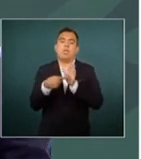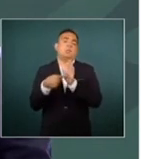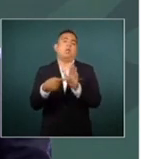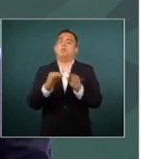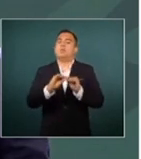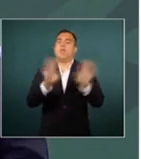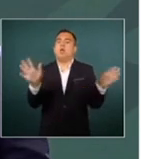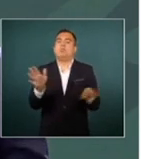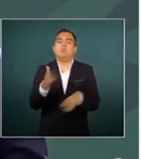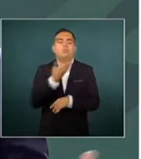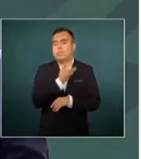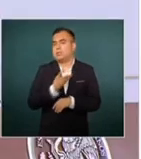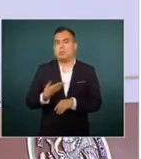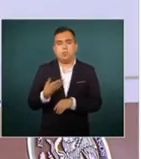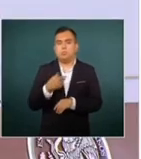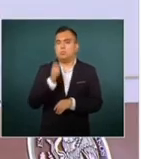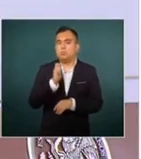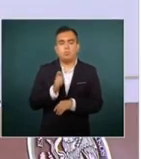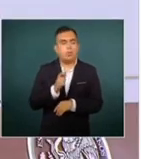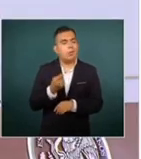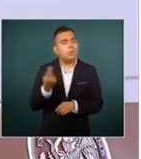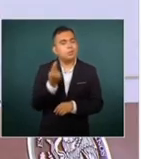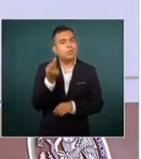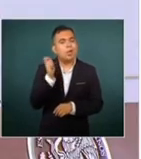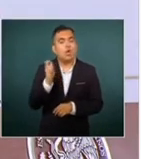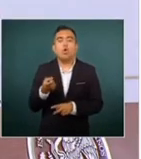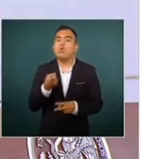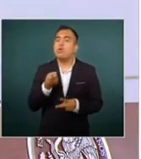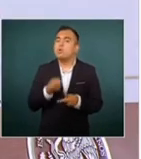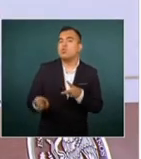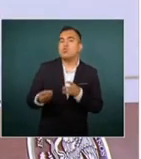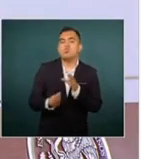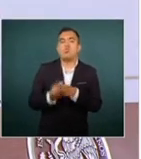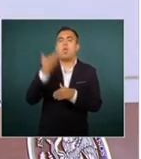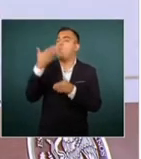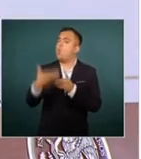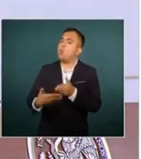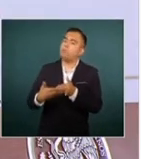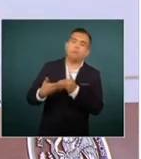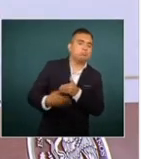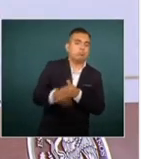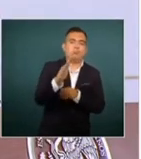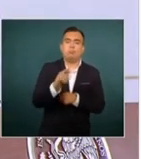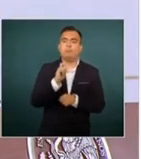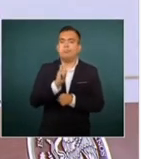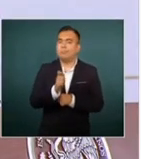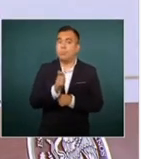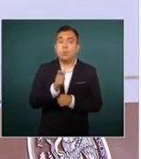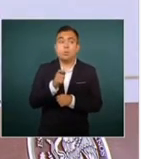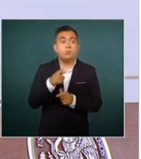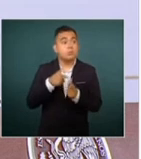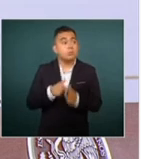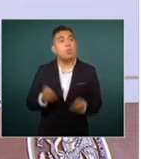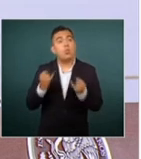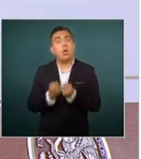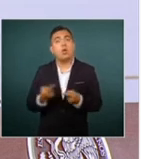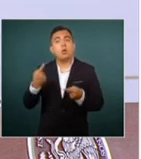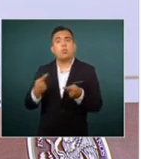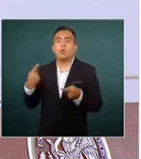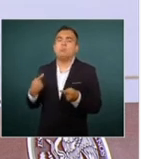lo plantea en esos términos también tenemos que iniciar una nueva etapa si seguimos apostando a eso vamos a tomar el camino equivocado entonces